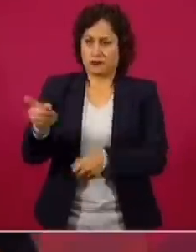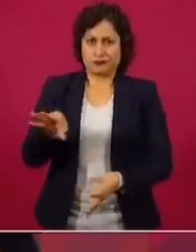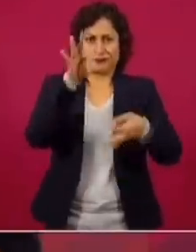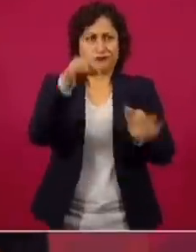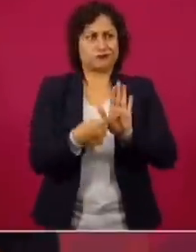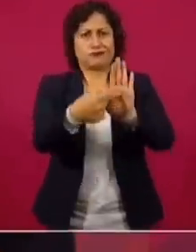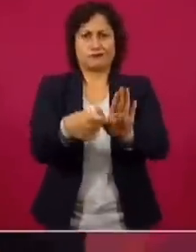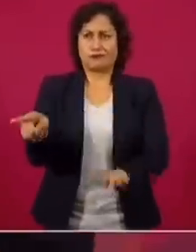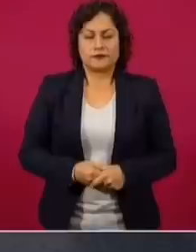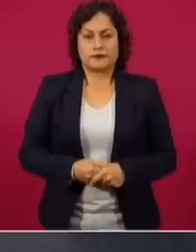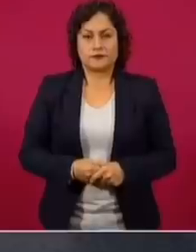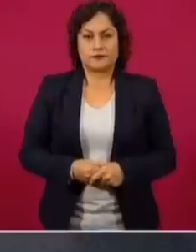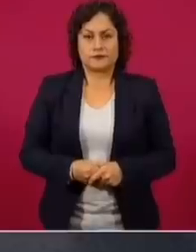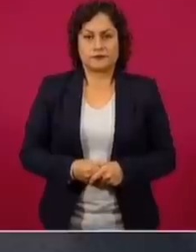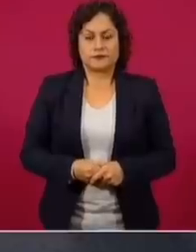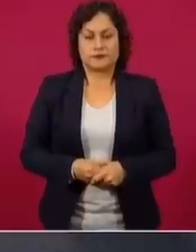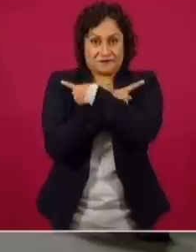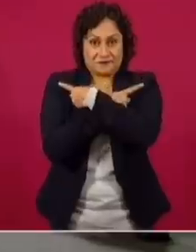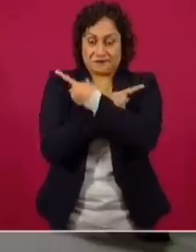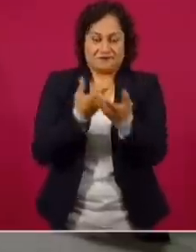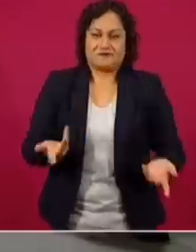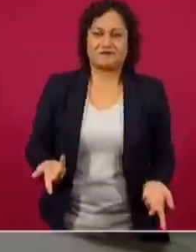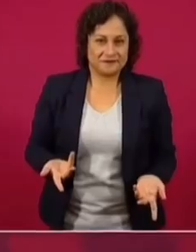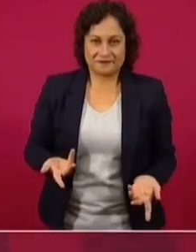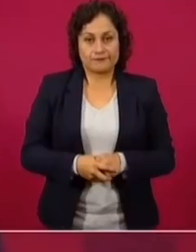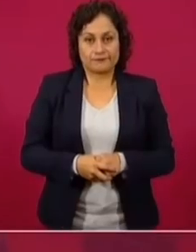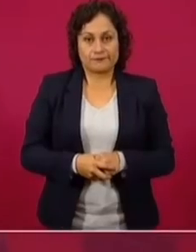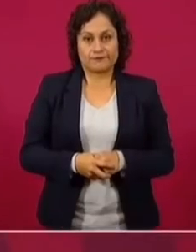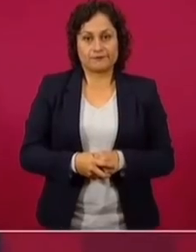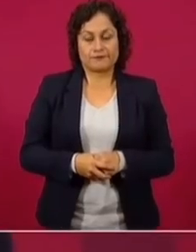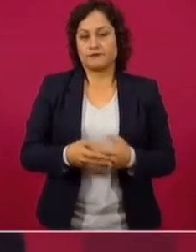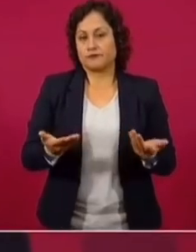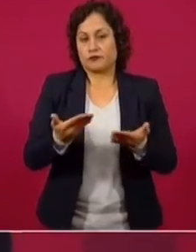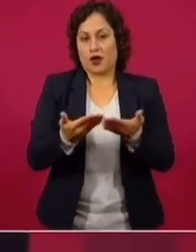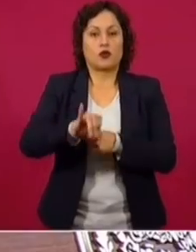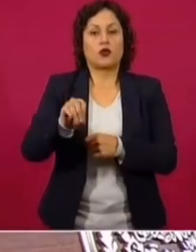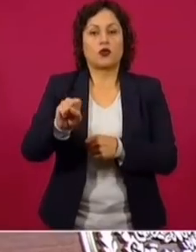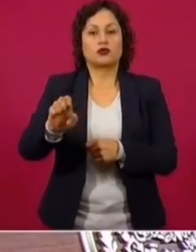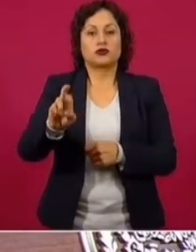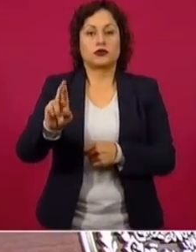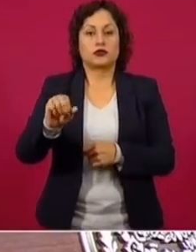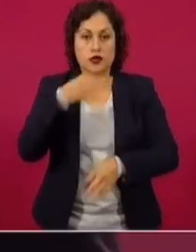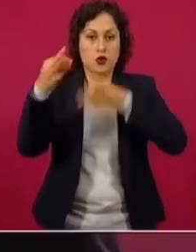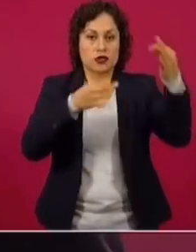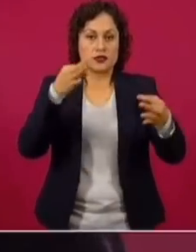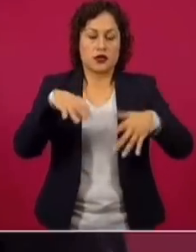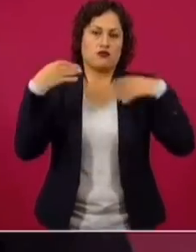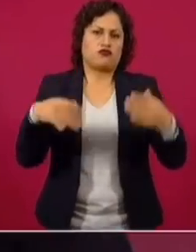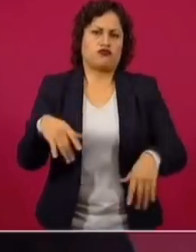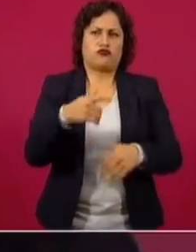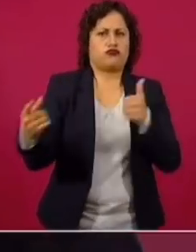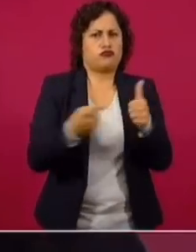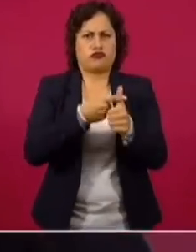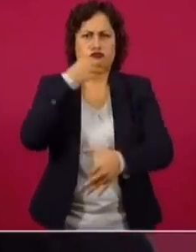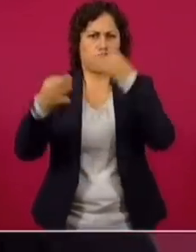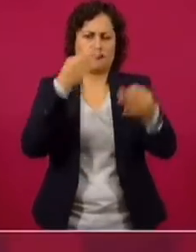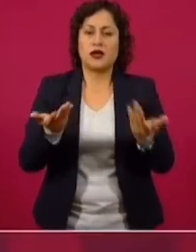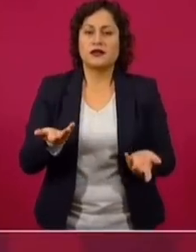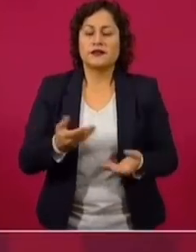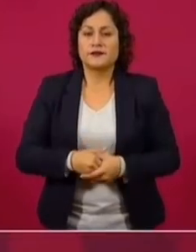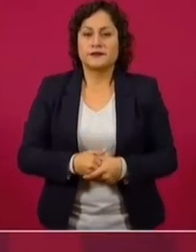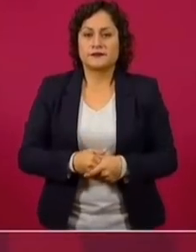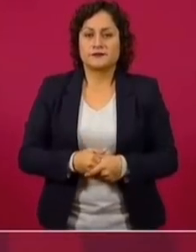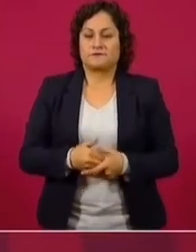a la patria. ¿Por qué no dicen cuánto reciben? Entonces, ¿con qué autoridad moral van ellos a juzgar a todos? Ahora, ¿con lo de José Ramón? ¿Primer lugar mundial en menciones?